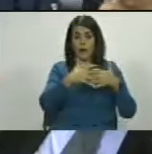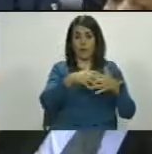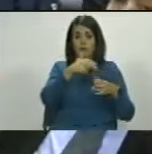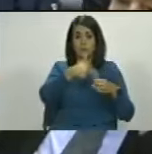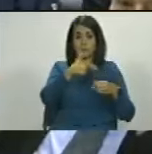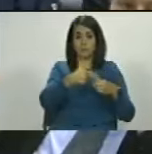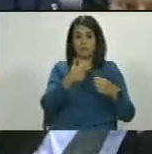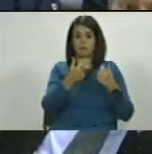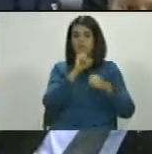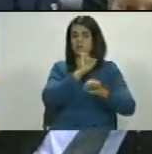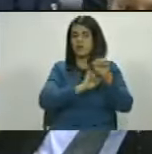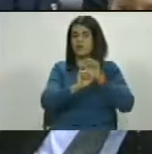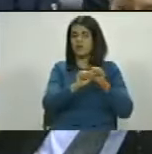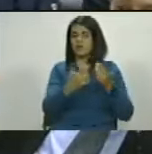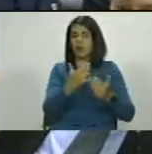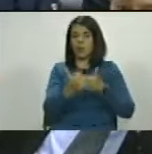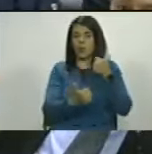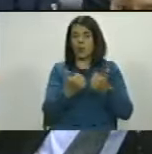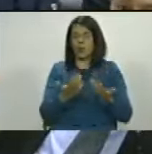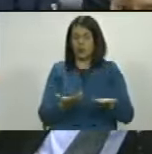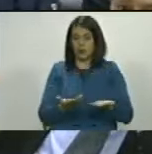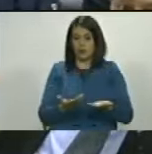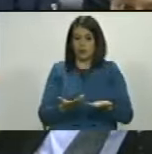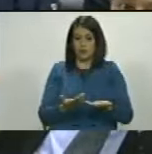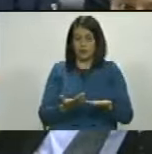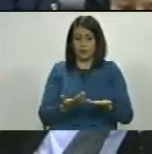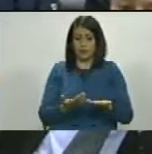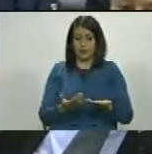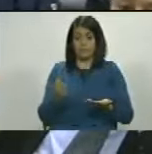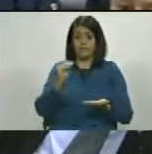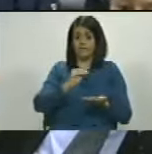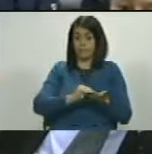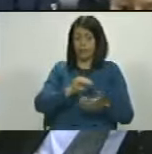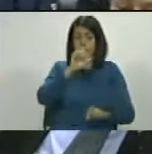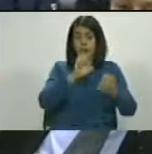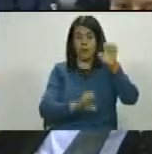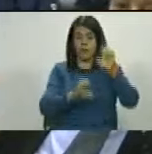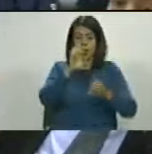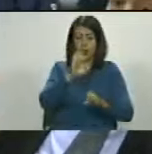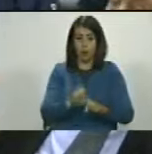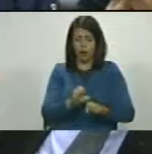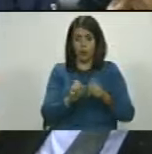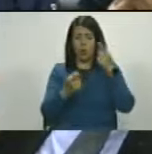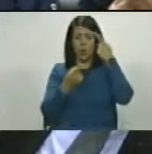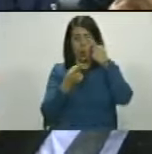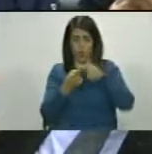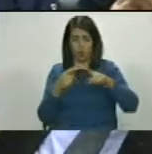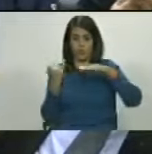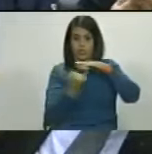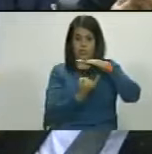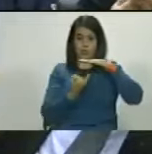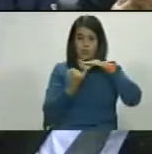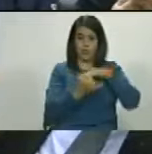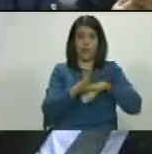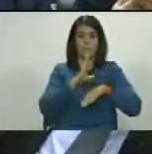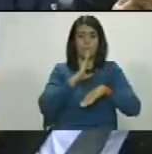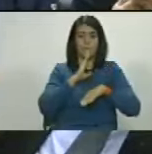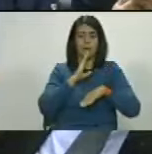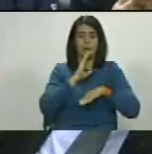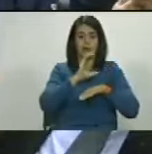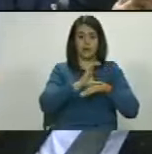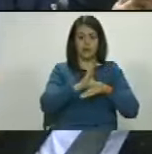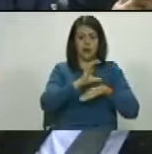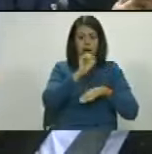¿Cuál era la defensa de esos activos? Y revisando una instancia creada por ellos, llamada Banco Central,